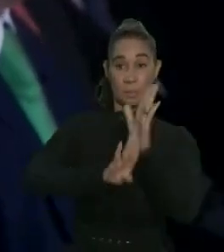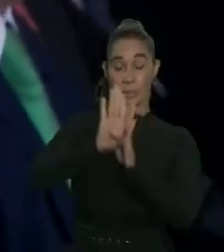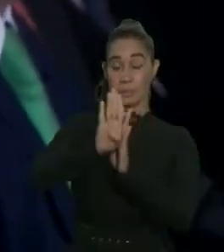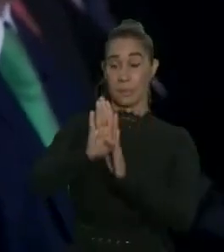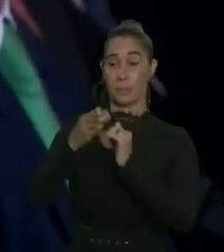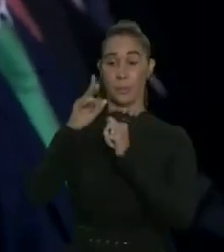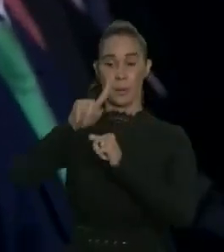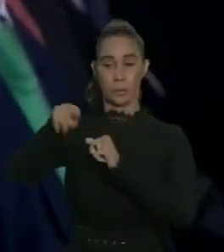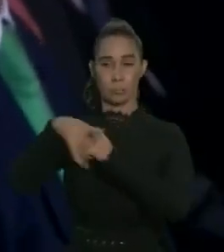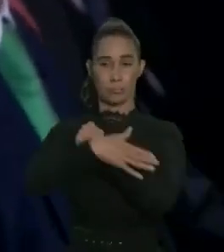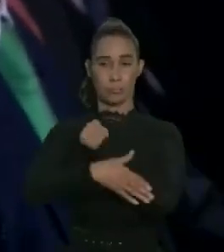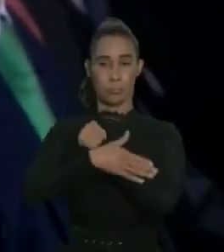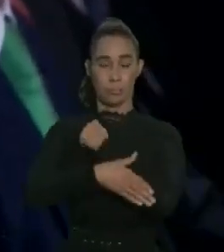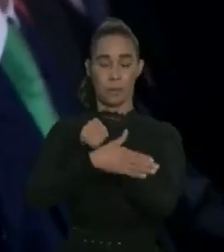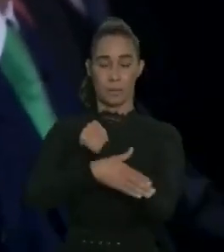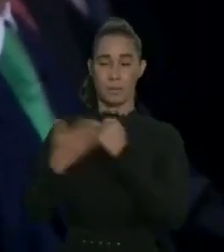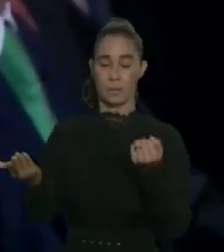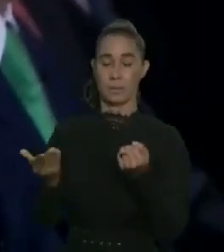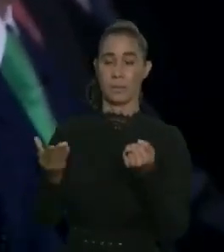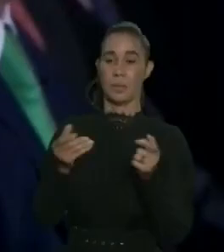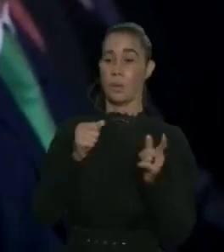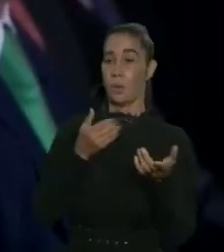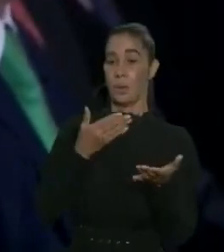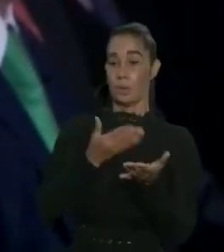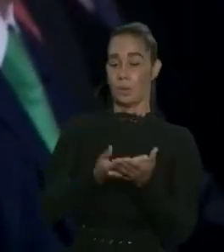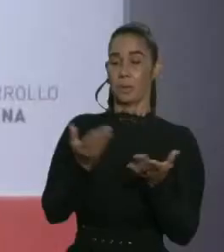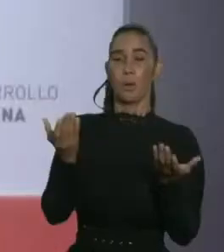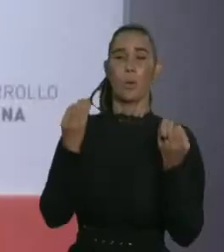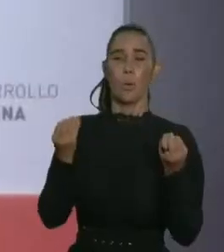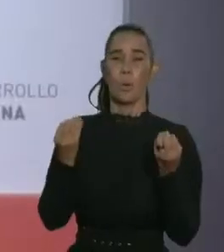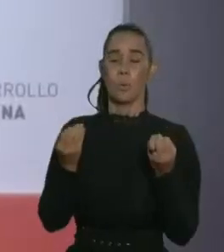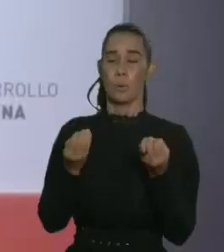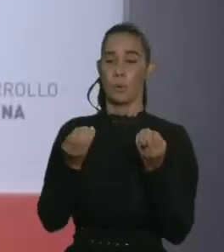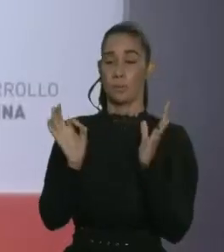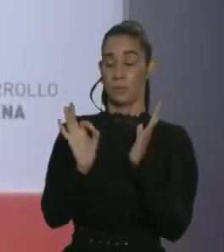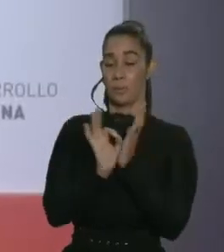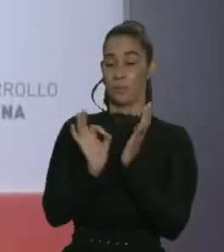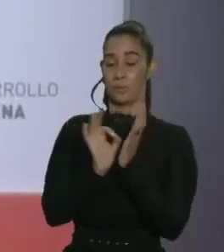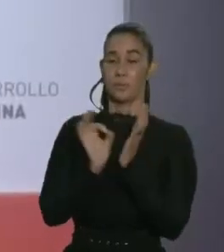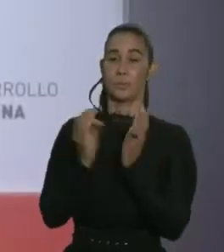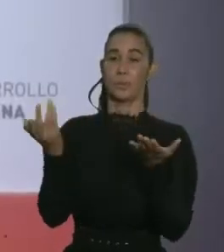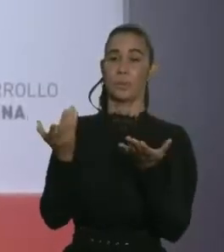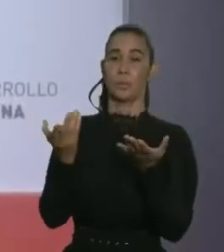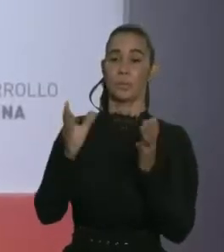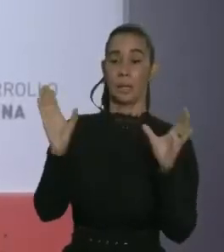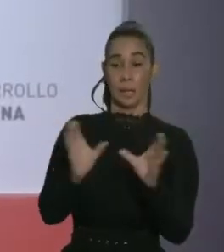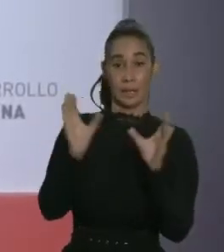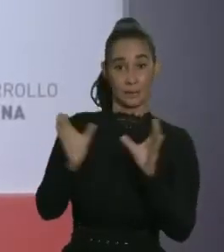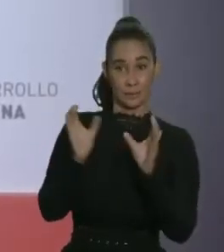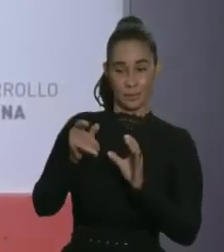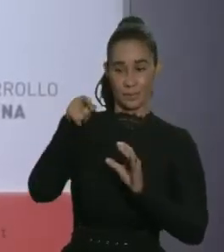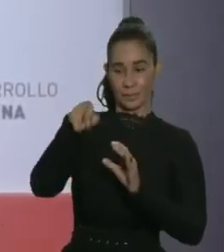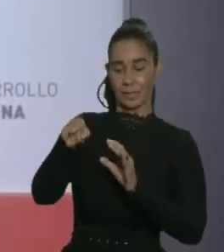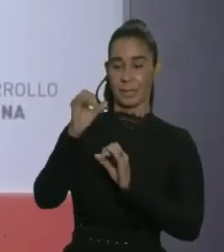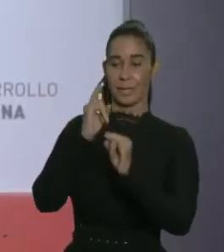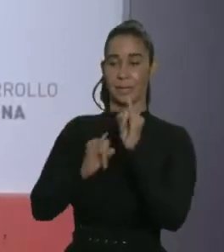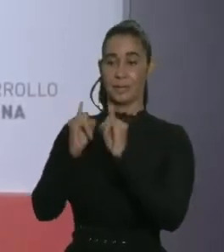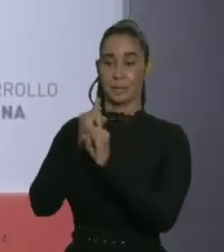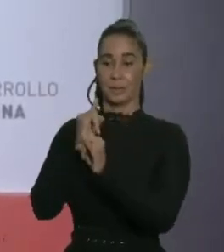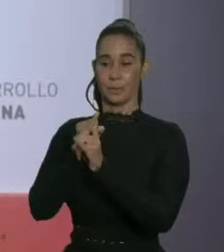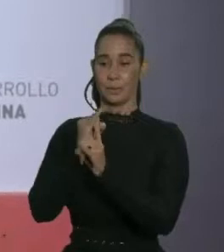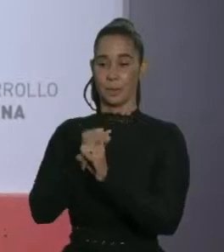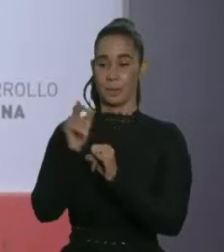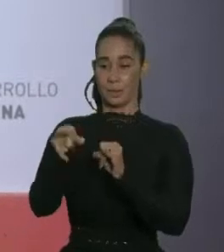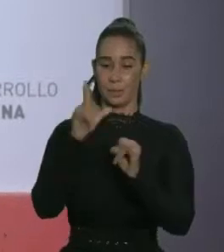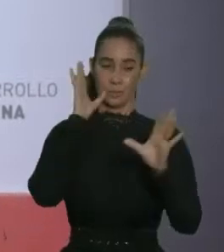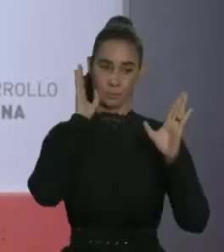para los países se dan de manera más efectiva en función de la interacción experimentada por los actores internacionales que tienen un